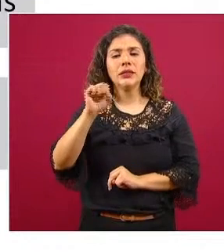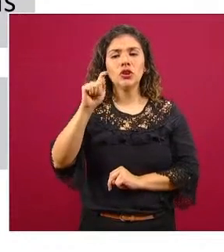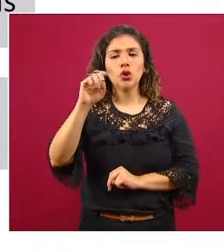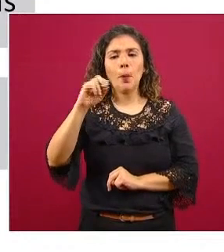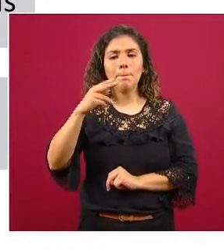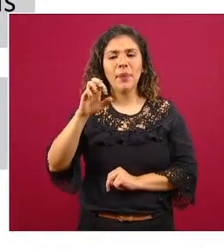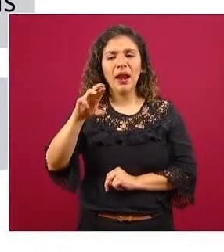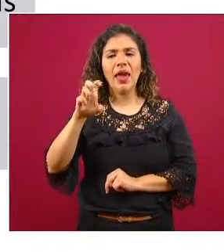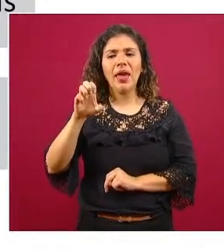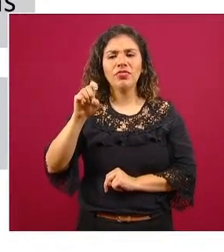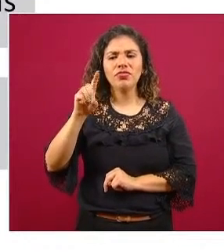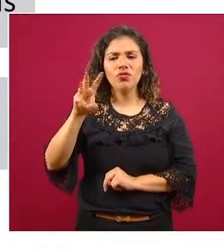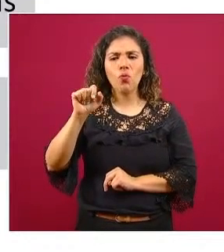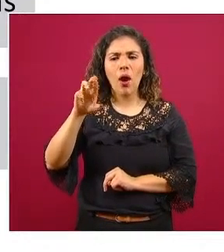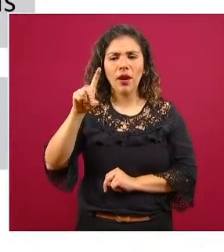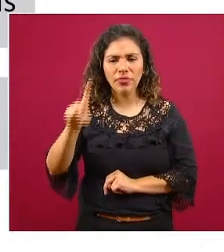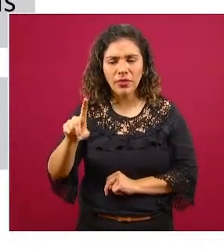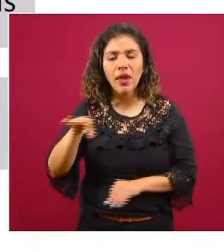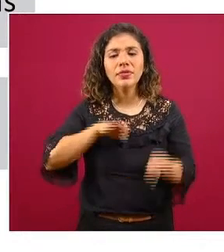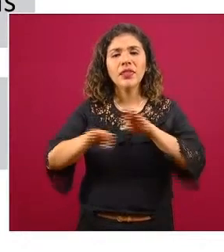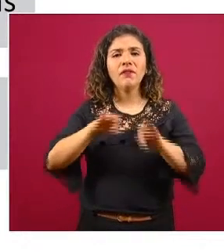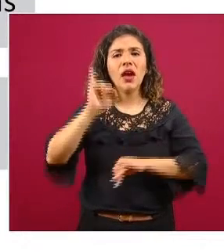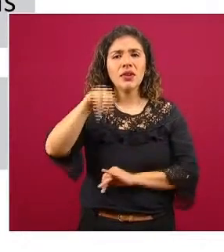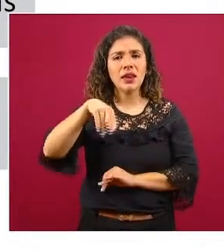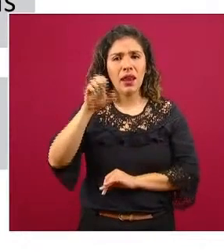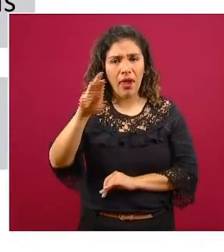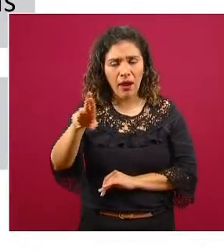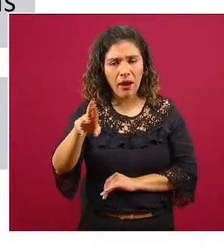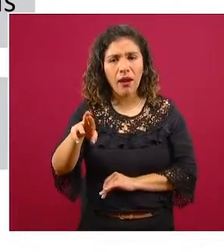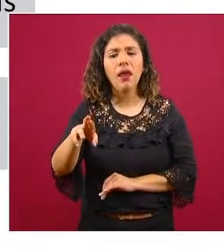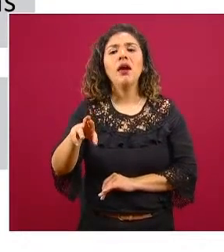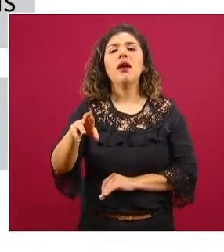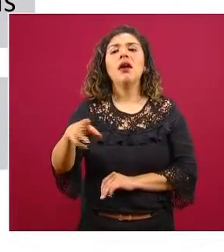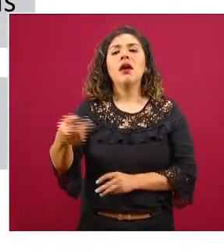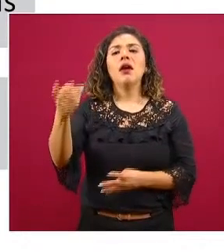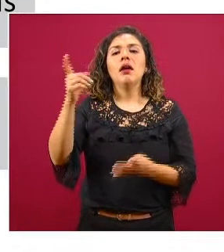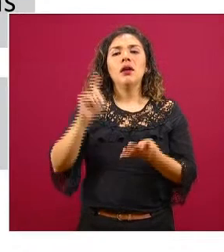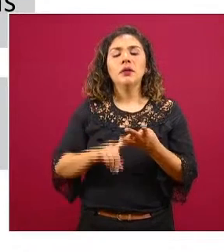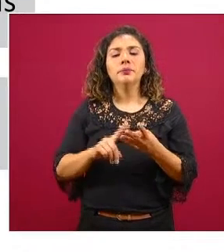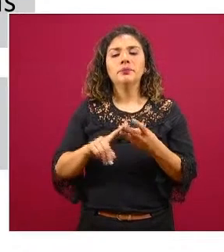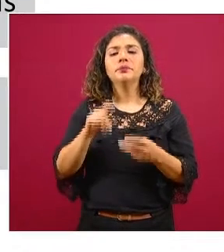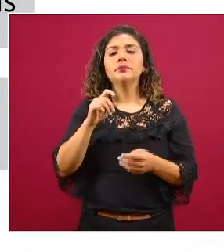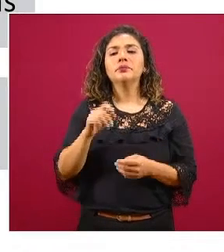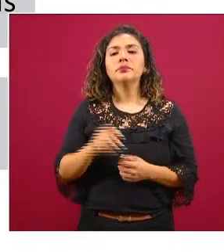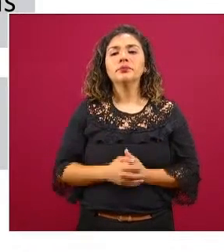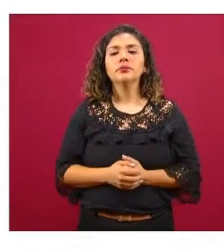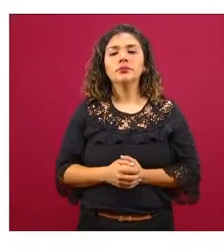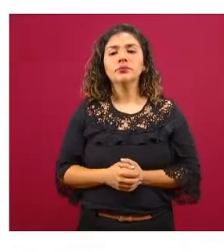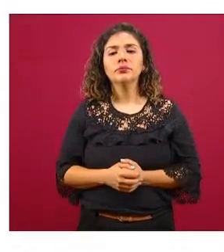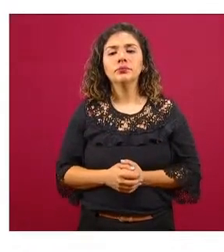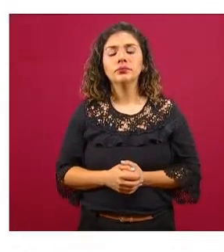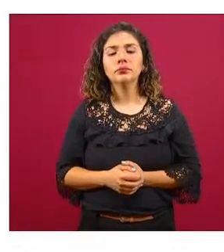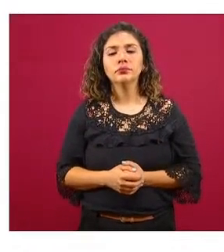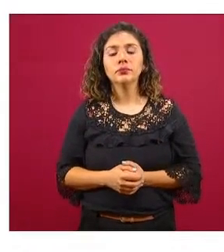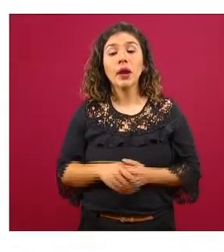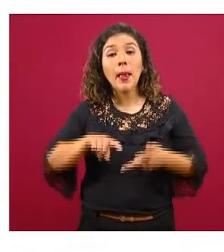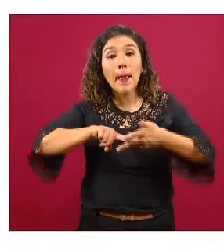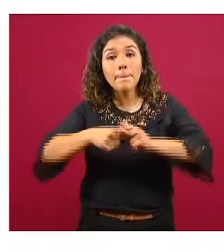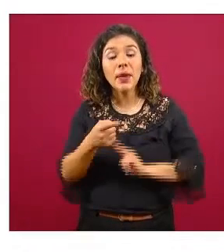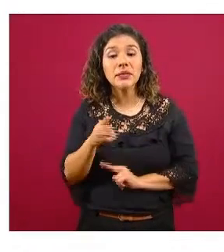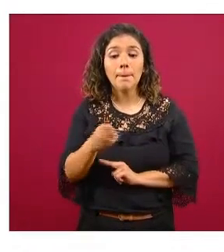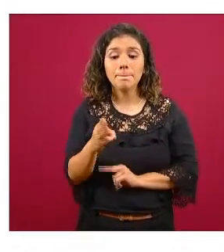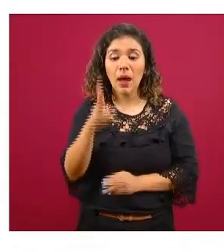Christopher Ornsby que trabaja en el INER y yo bueno también en el Instituto de Nutrición si me dan la siguiente por favor ya les mencionaban desde mayo